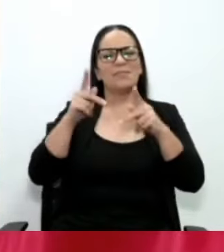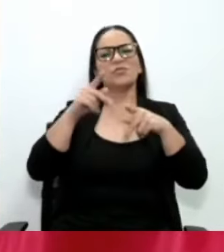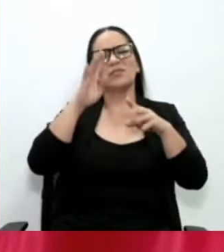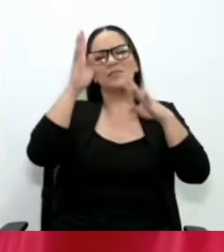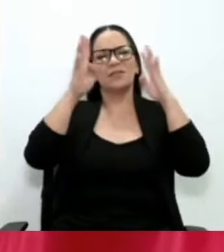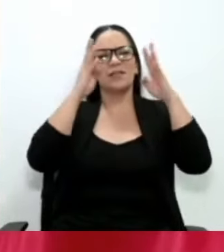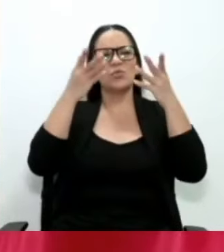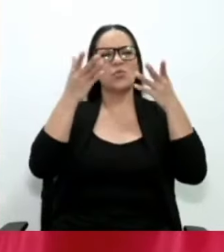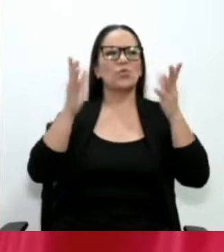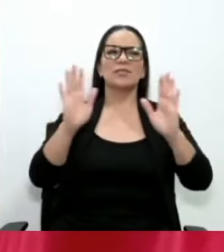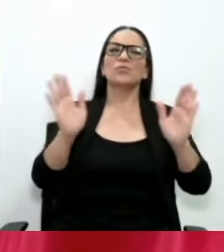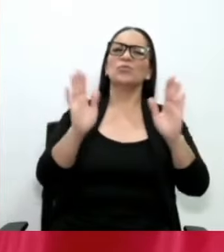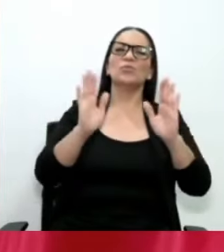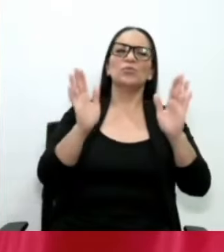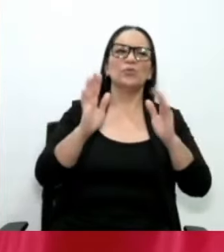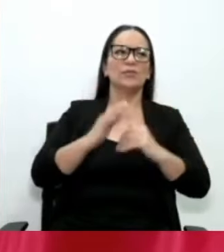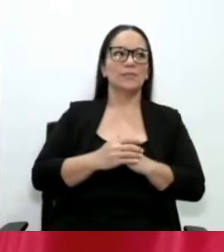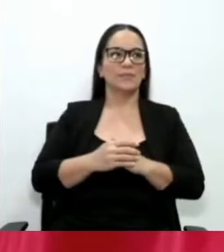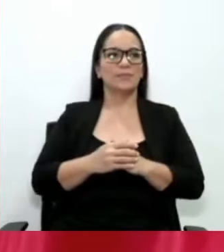no, no, no, no.